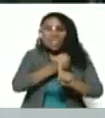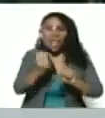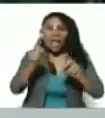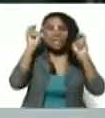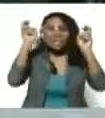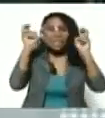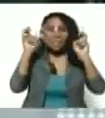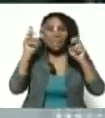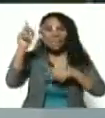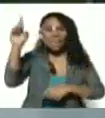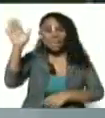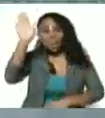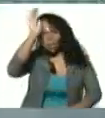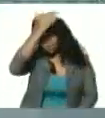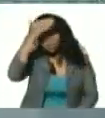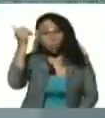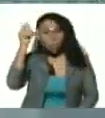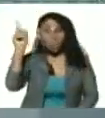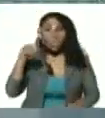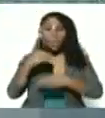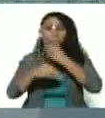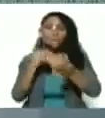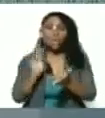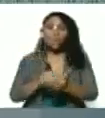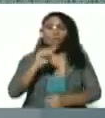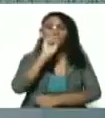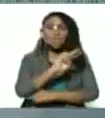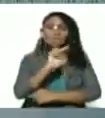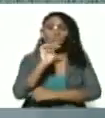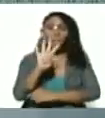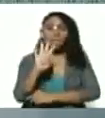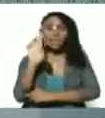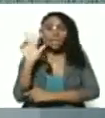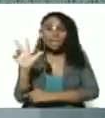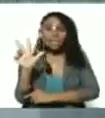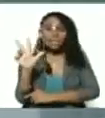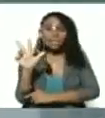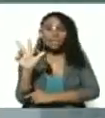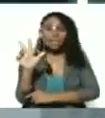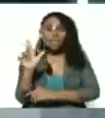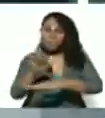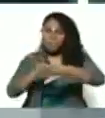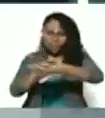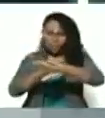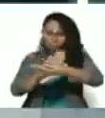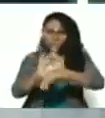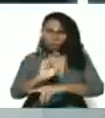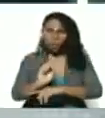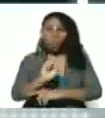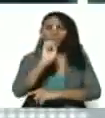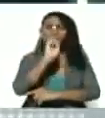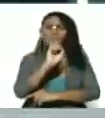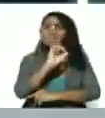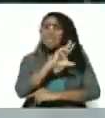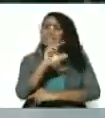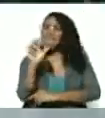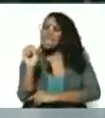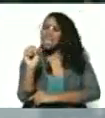caso de Donald Trump le aplicó 243, no, perdón, 243 o 300.